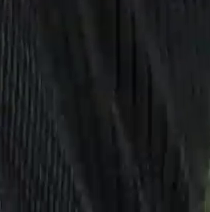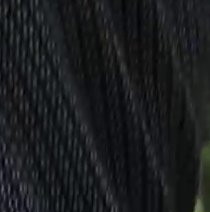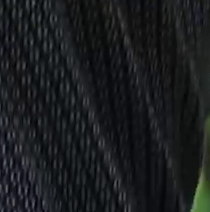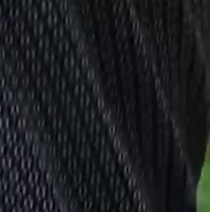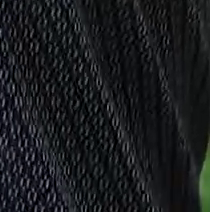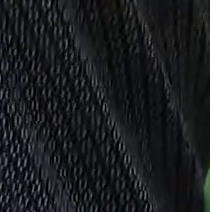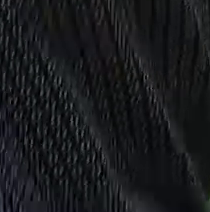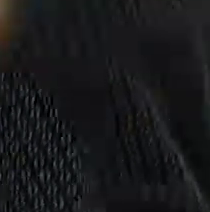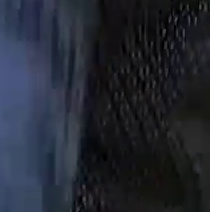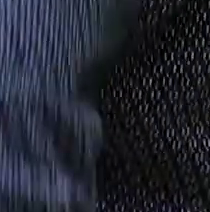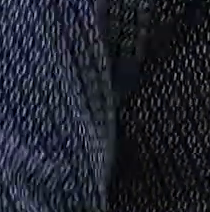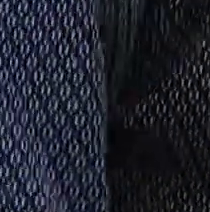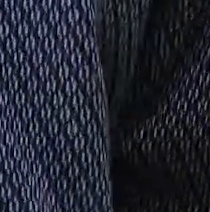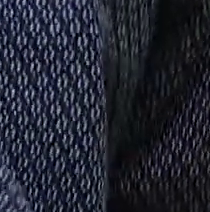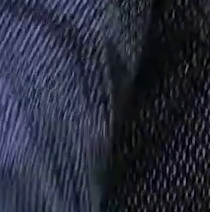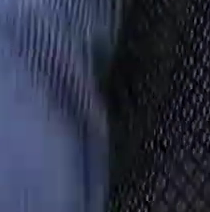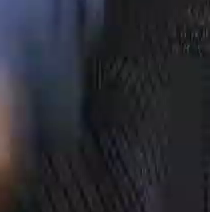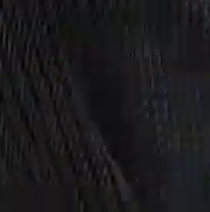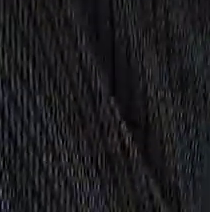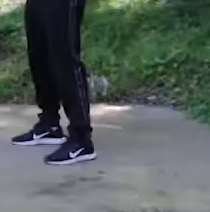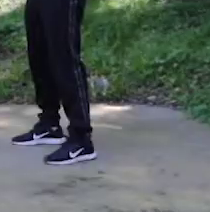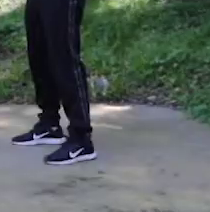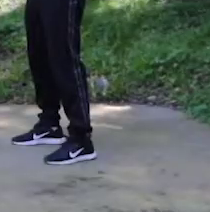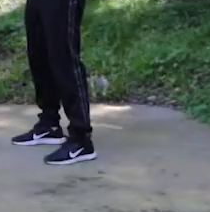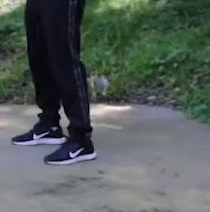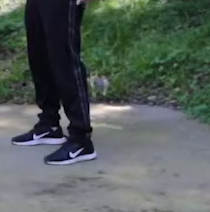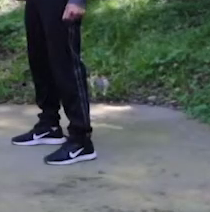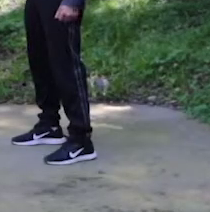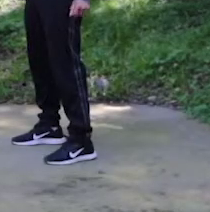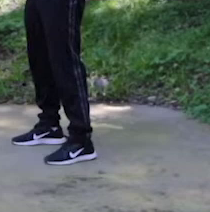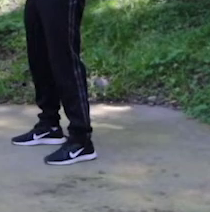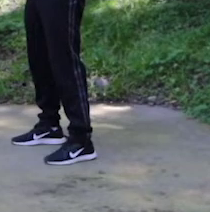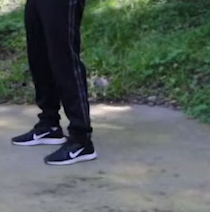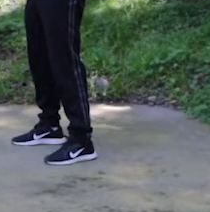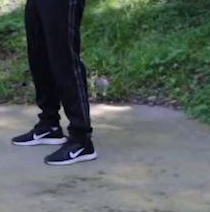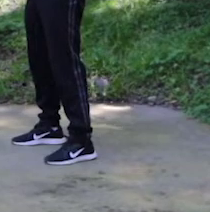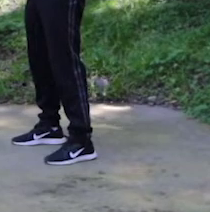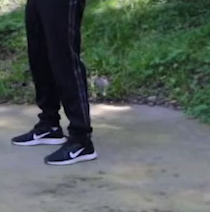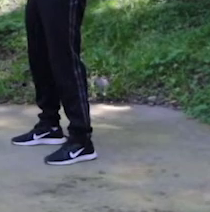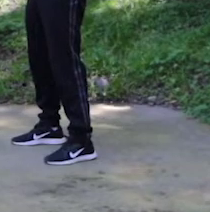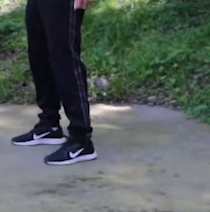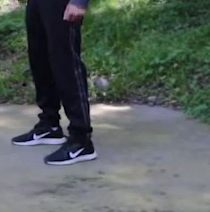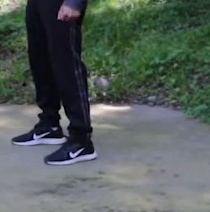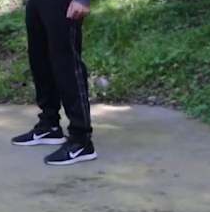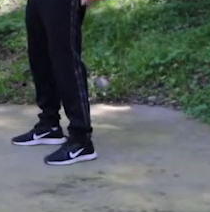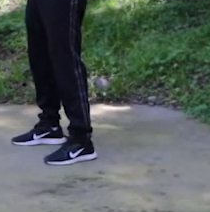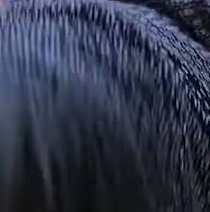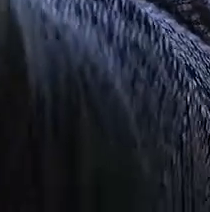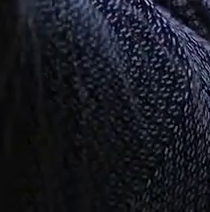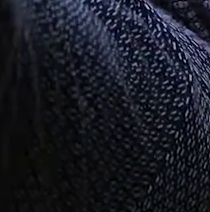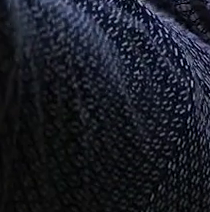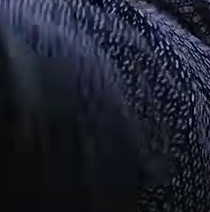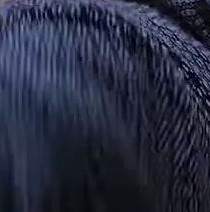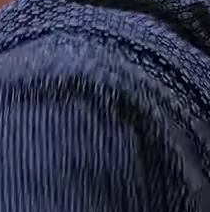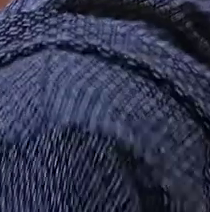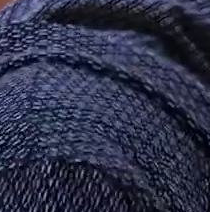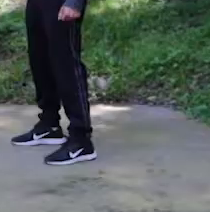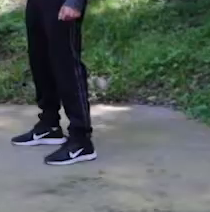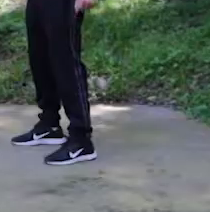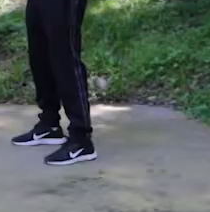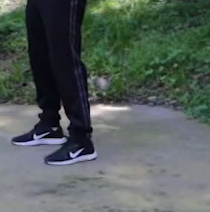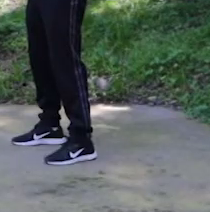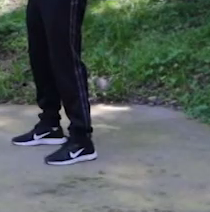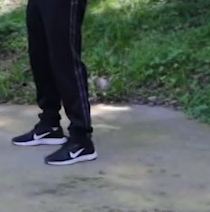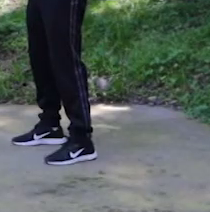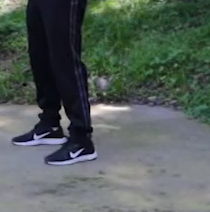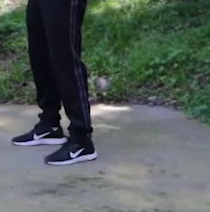brazos lateralmente. Hasta exactamente a la altura de los hombros. Bien, Jair.